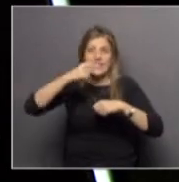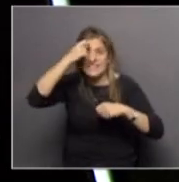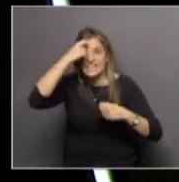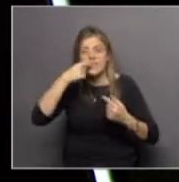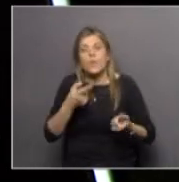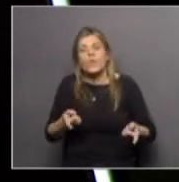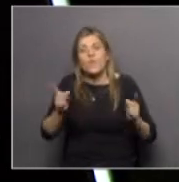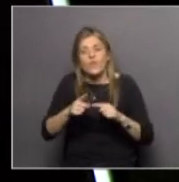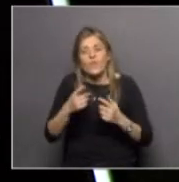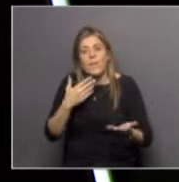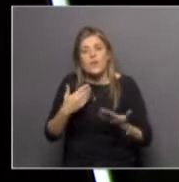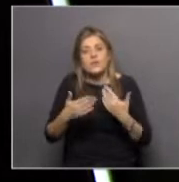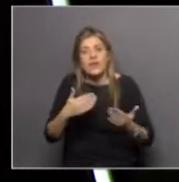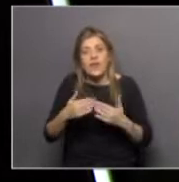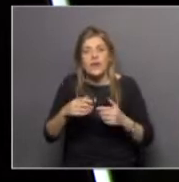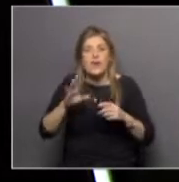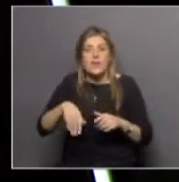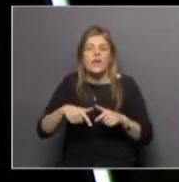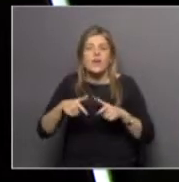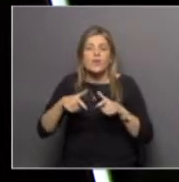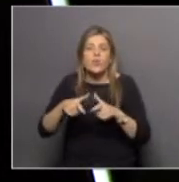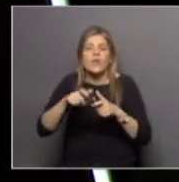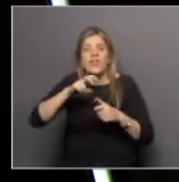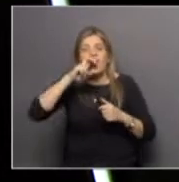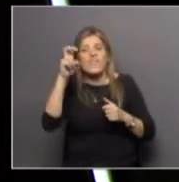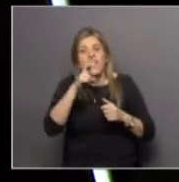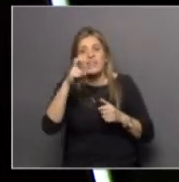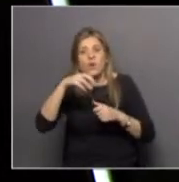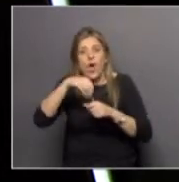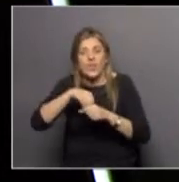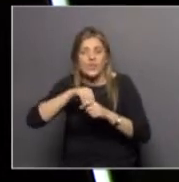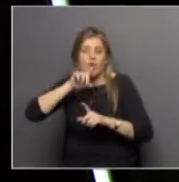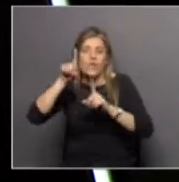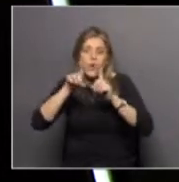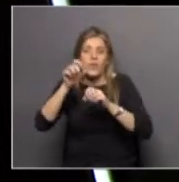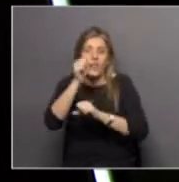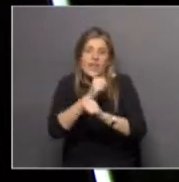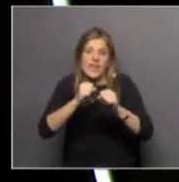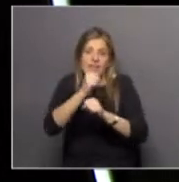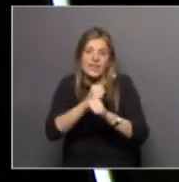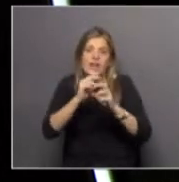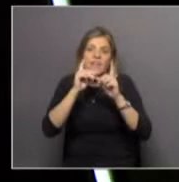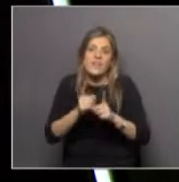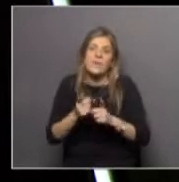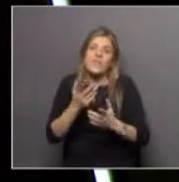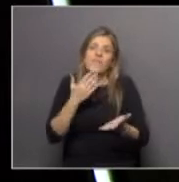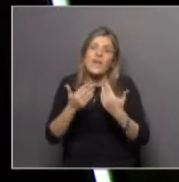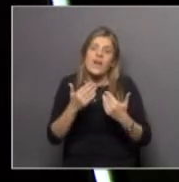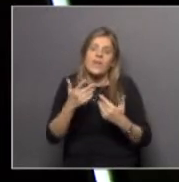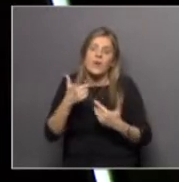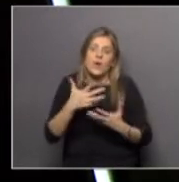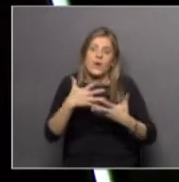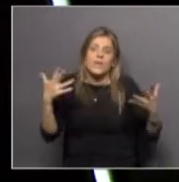regresar, vamos a hablar del túnel de viento que funciona en Facultad de Ingeniería y también vamos a hablar de uno de los grandes